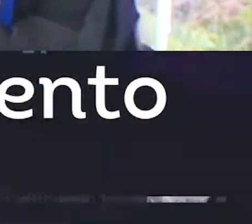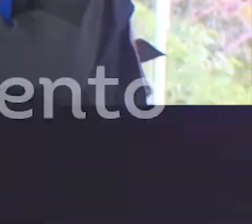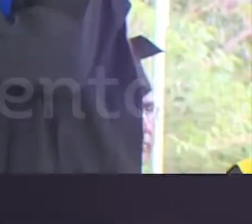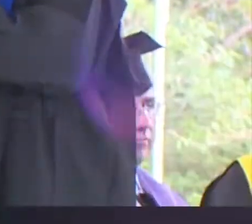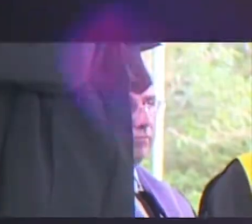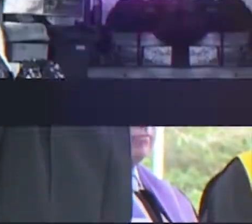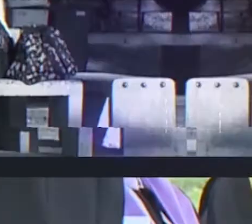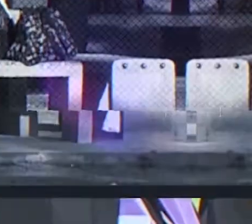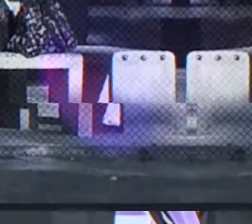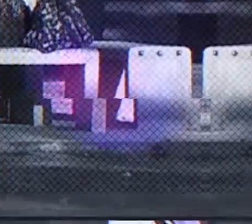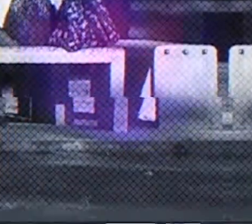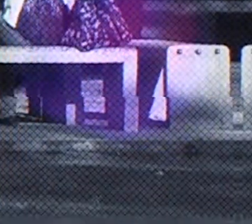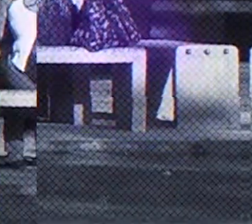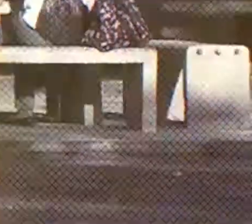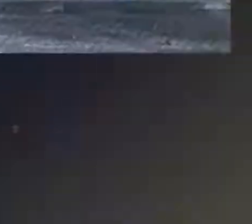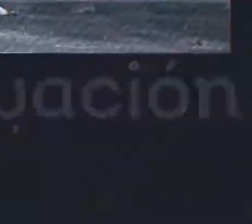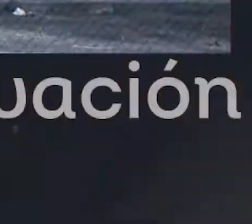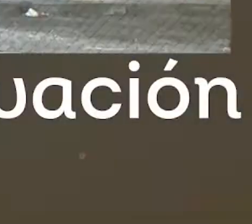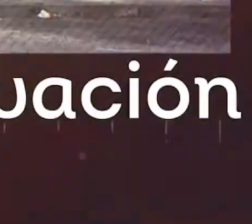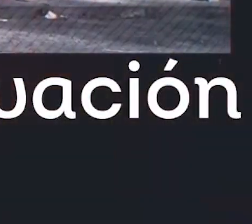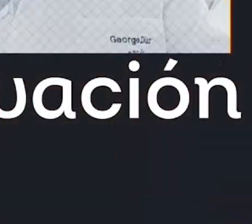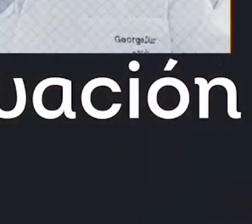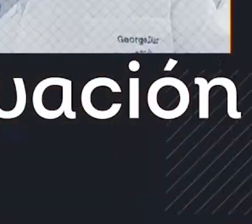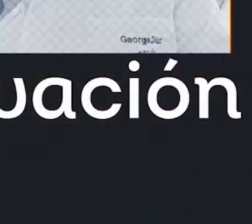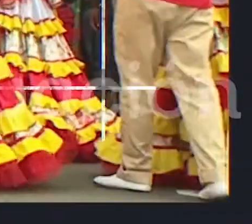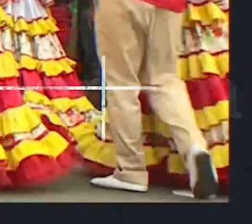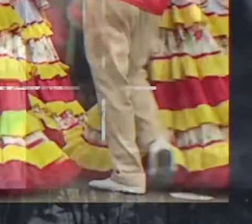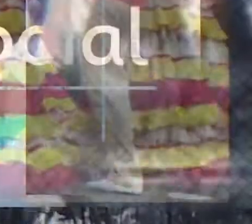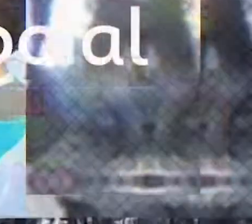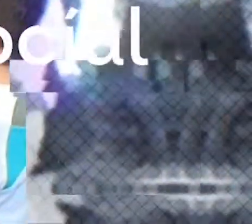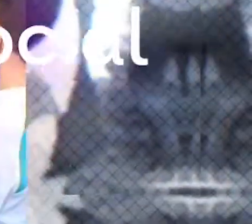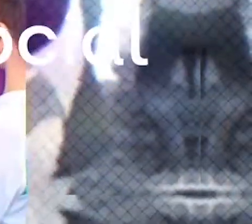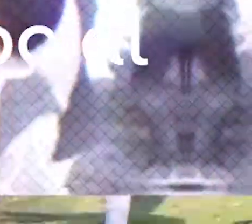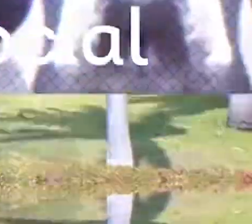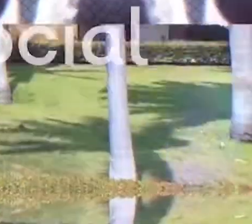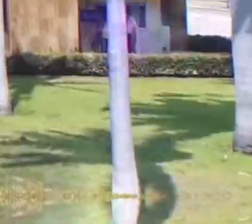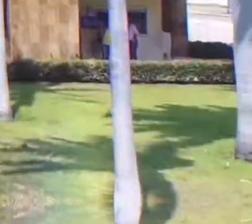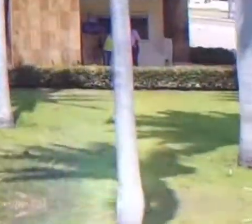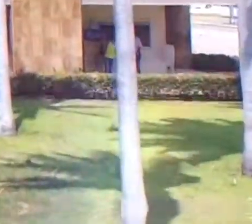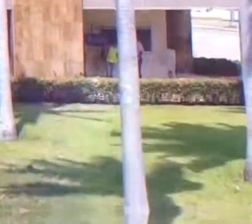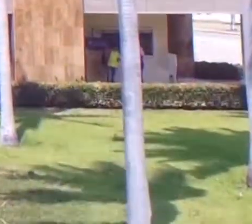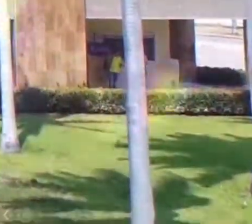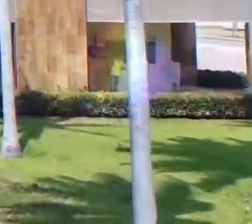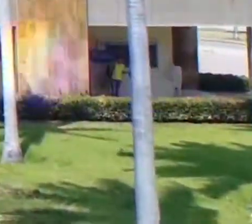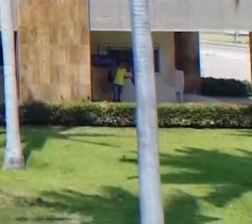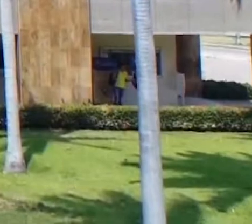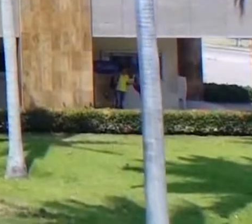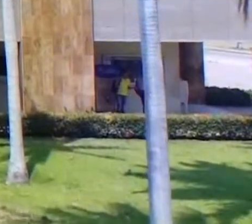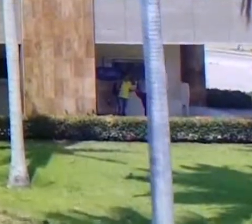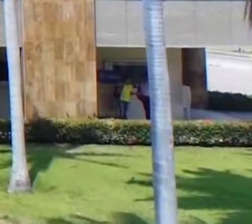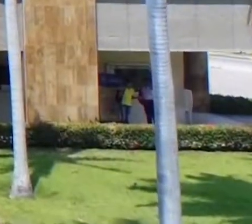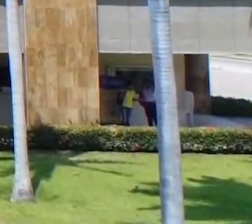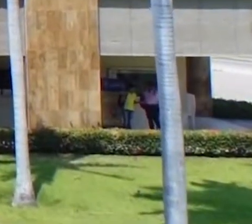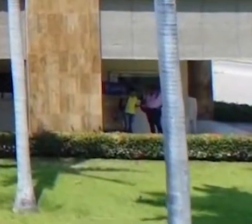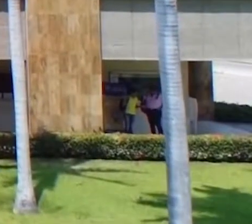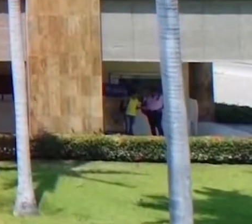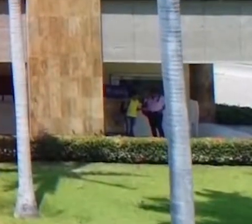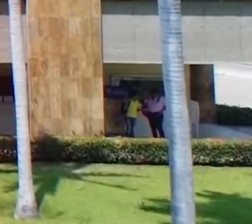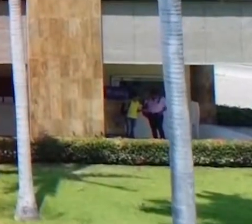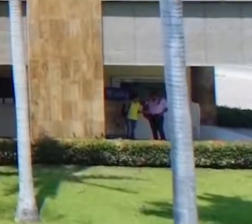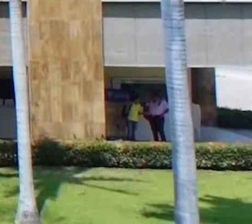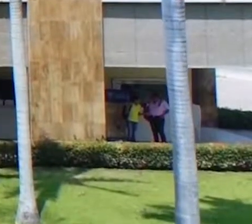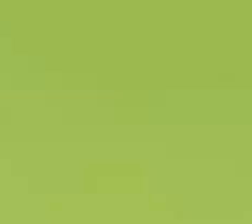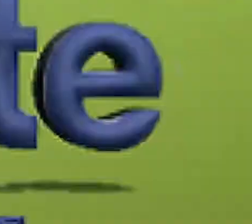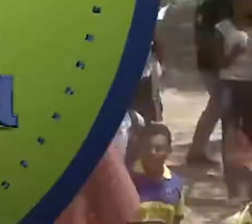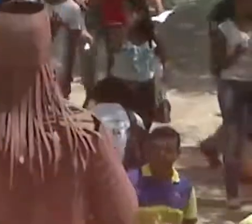Emprendimiento Innovación Valor Social Universidad del